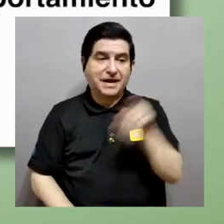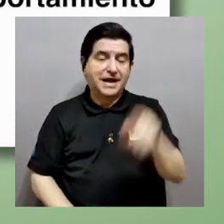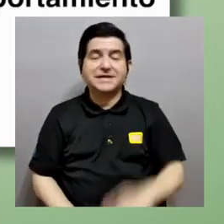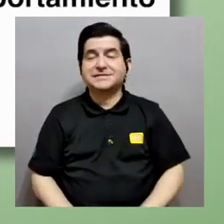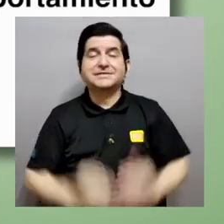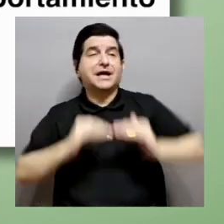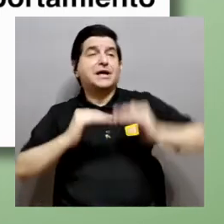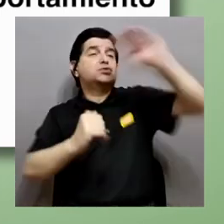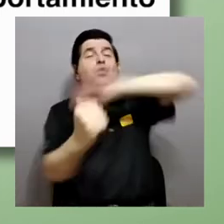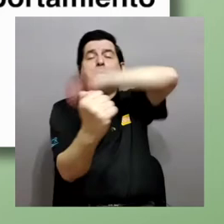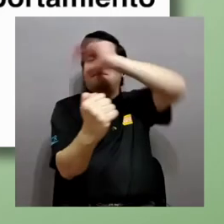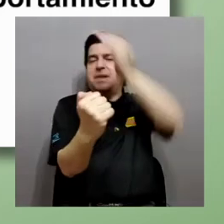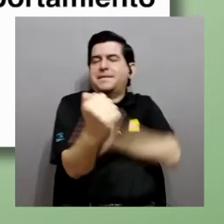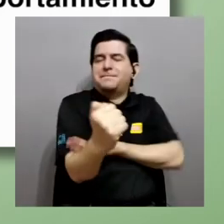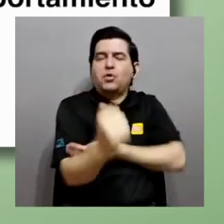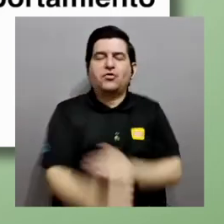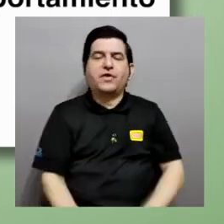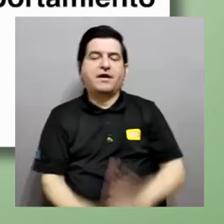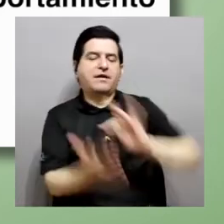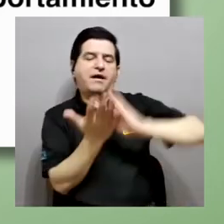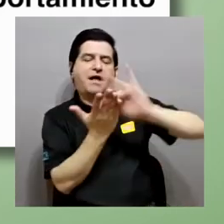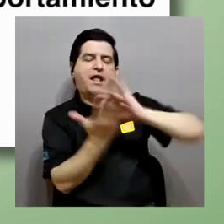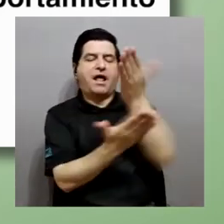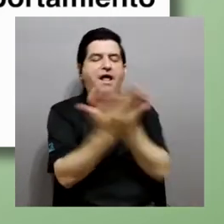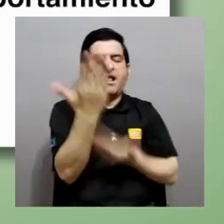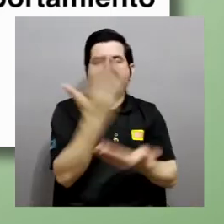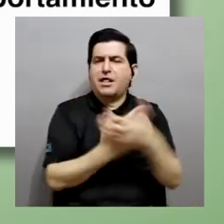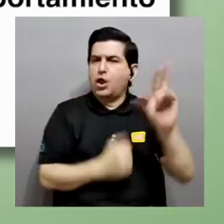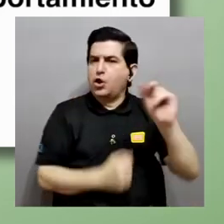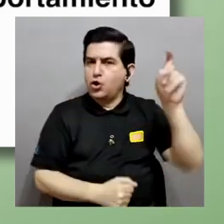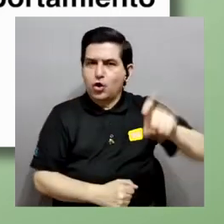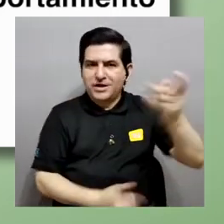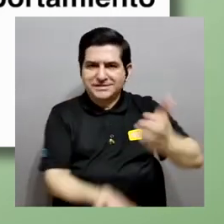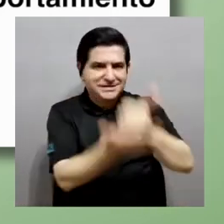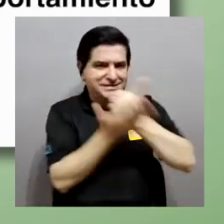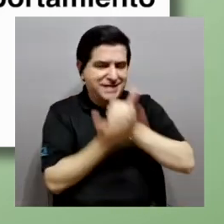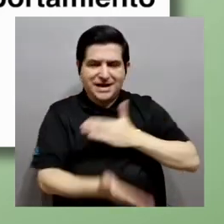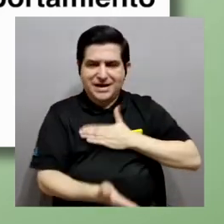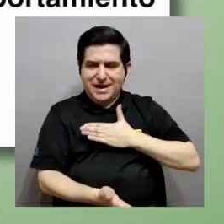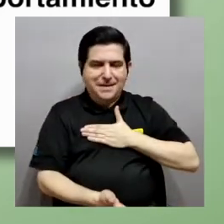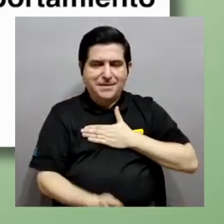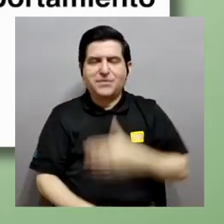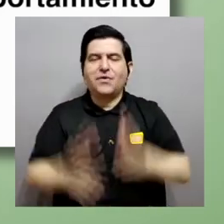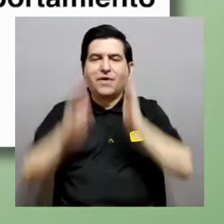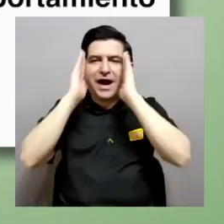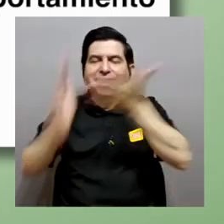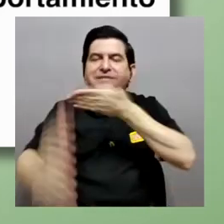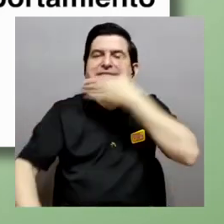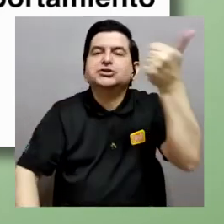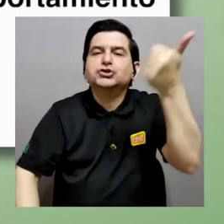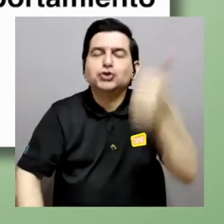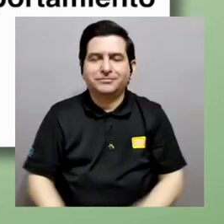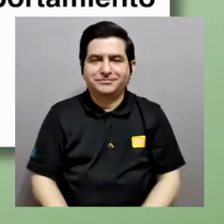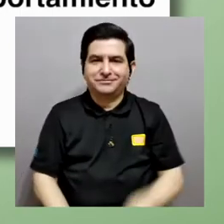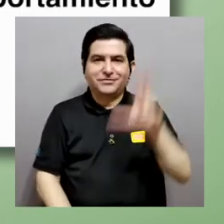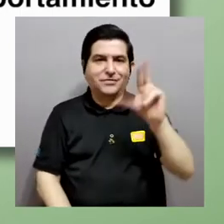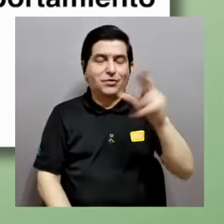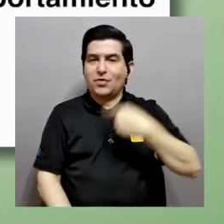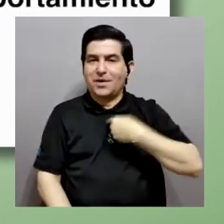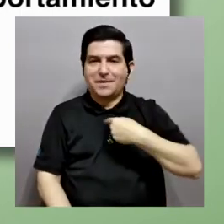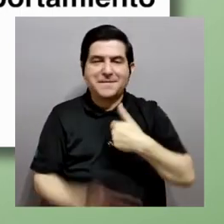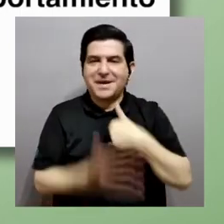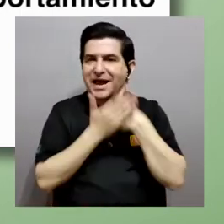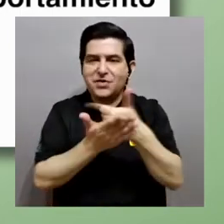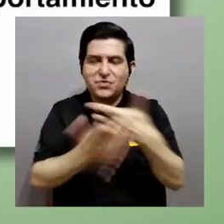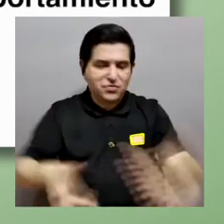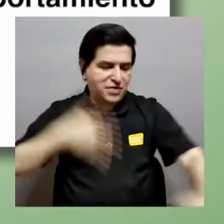este superpoder que me da tener el teléfono en la mano no necesariamente me está ayudando a mejorar mi atención. No necesariamente